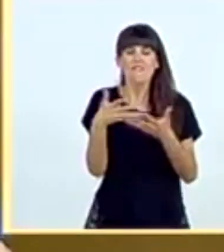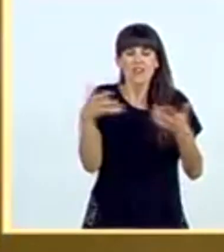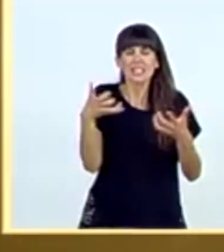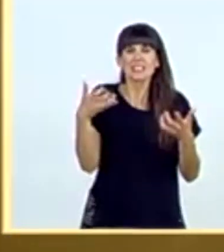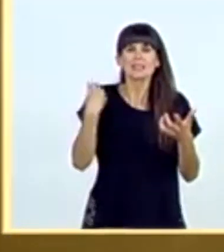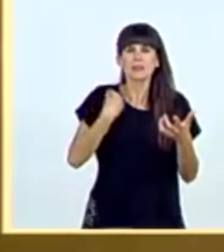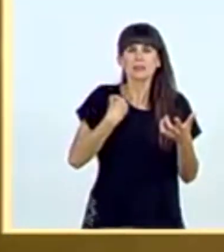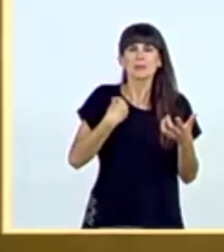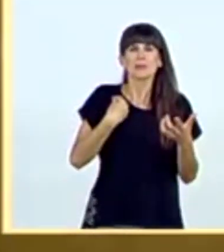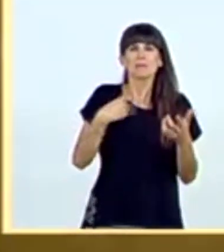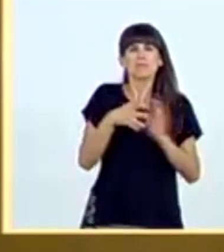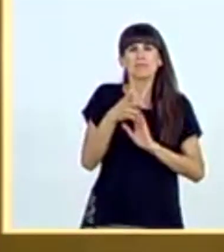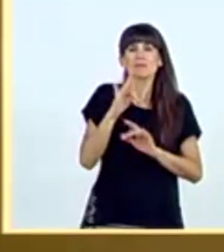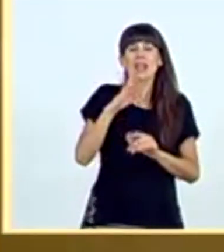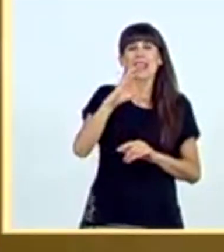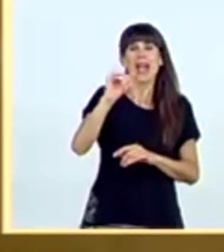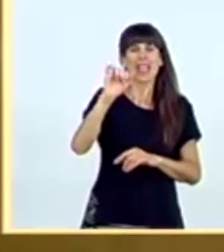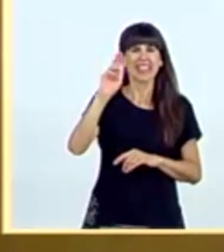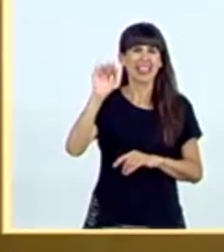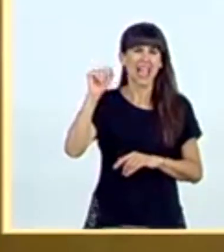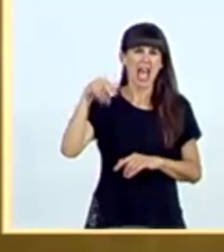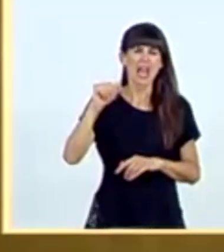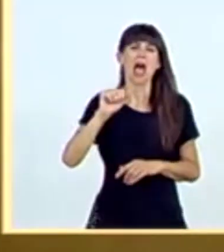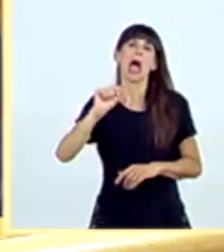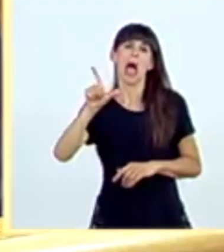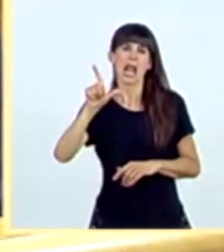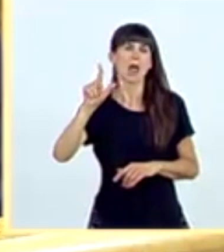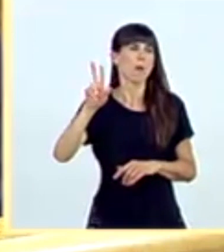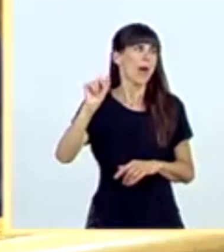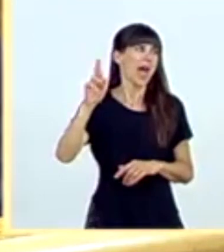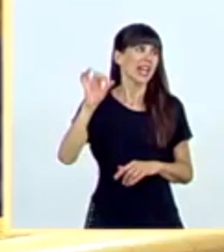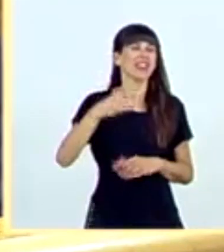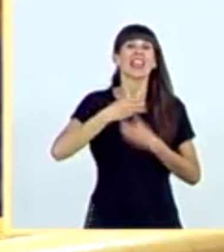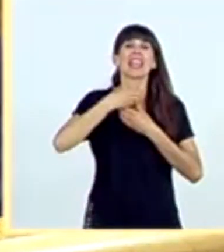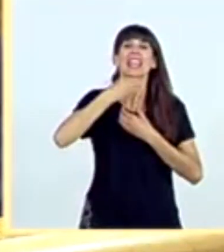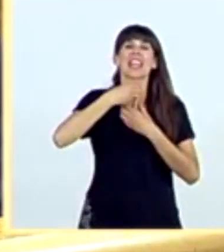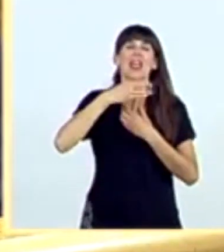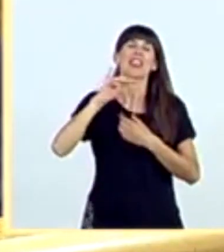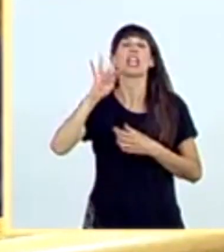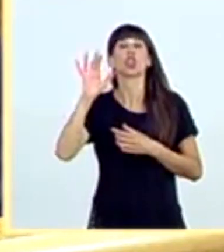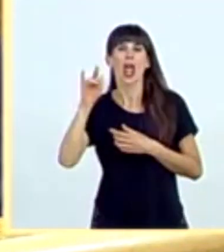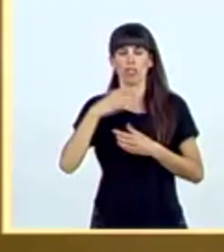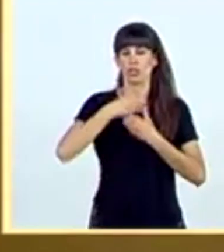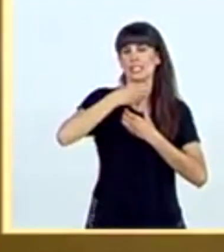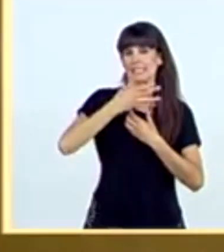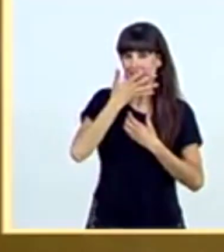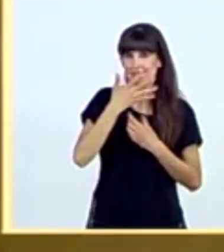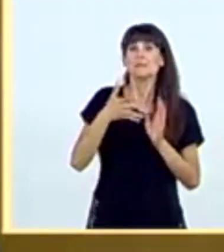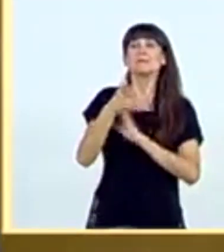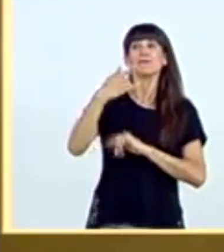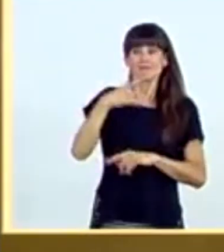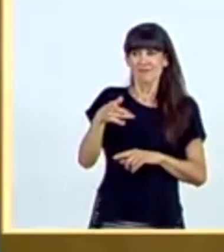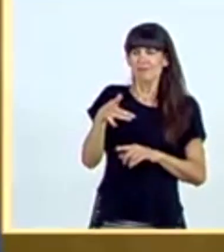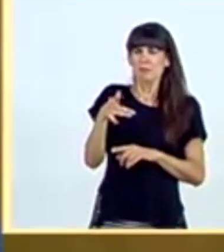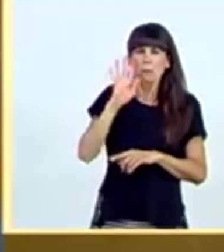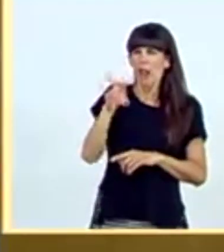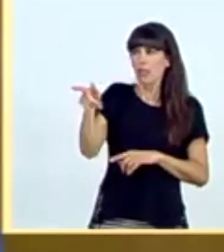Zetkin de la política española, Cayetana Álvarez de Toledo. Usted tiene que estar de acuerdo con esto. Lo que pasa es que da la impresión de que usted